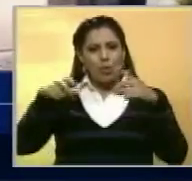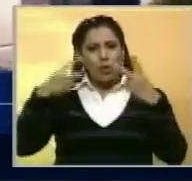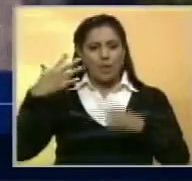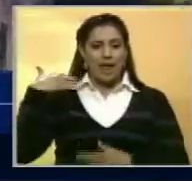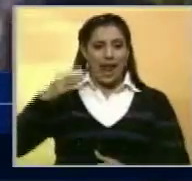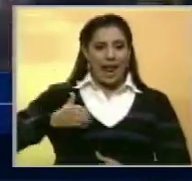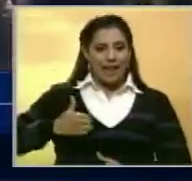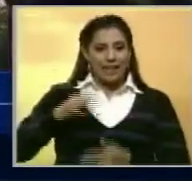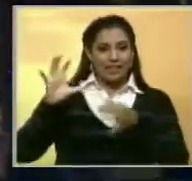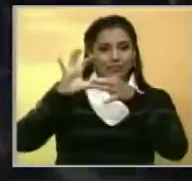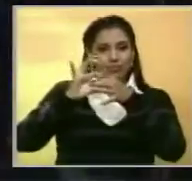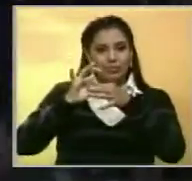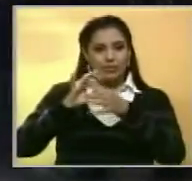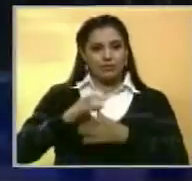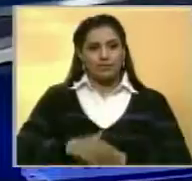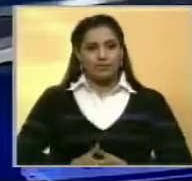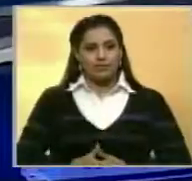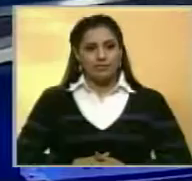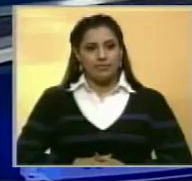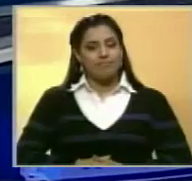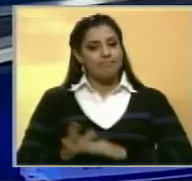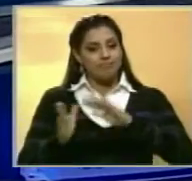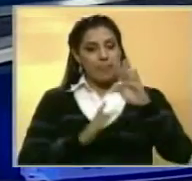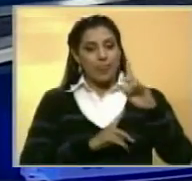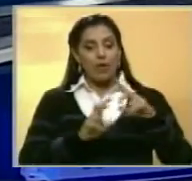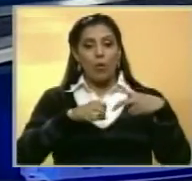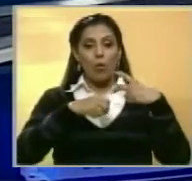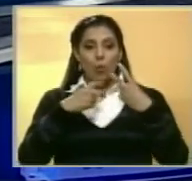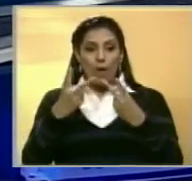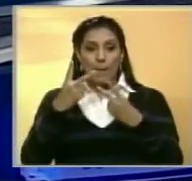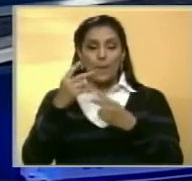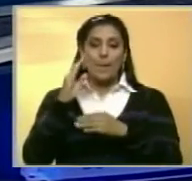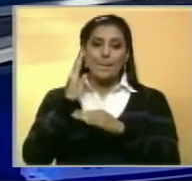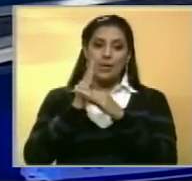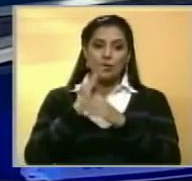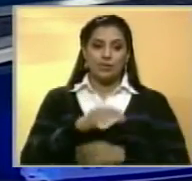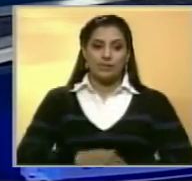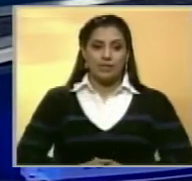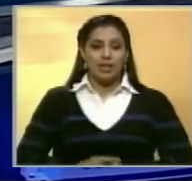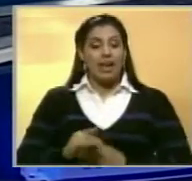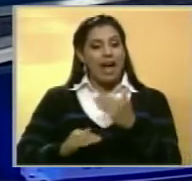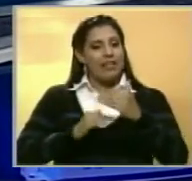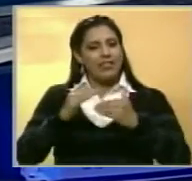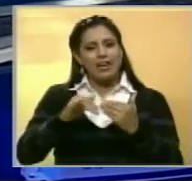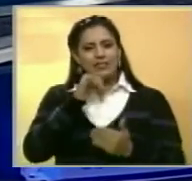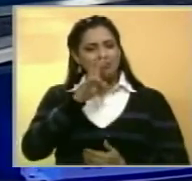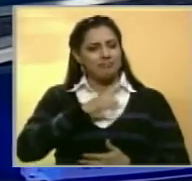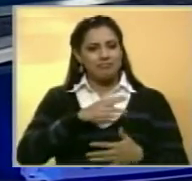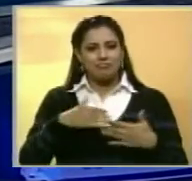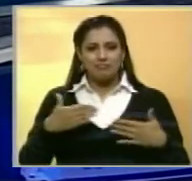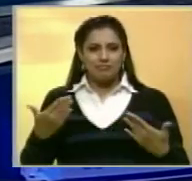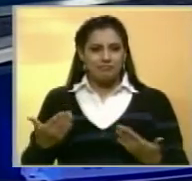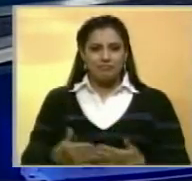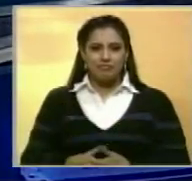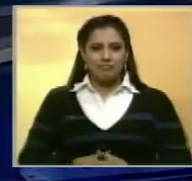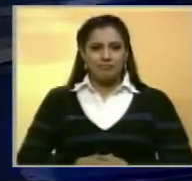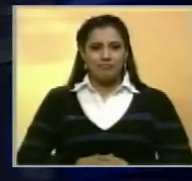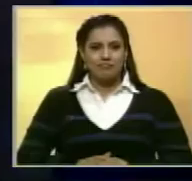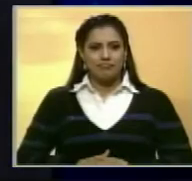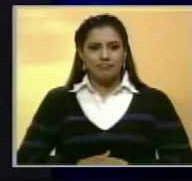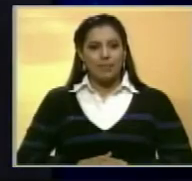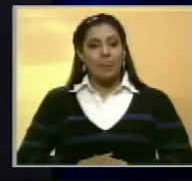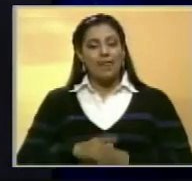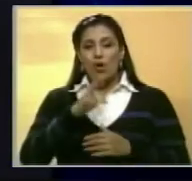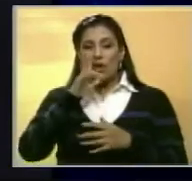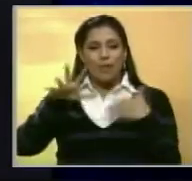Argentina a la Alianza del Pacífico. Amigos, es momento de ir a nuestra primera pausa. Y más adelante, en Noticiero Benevisión,